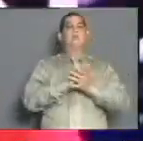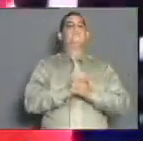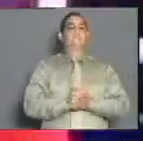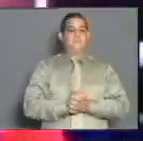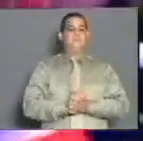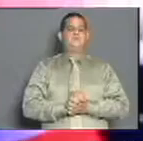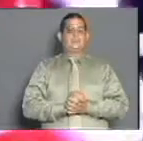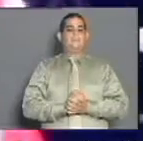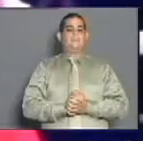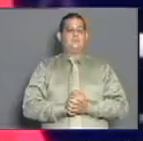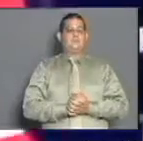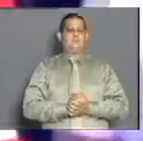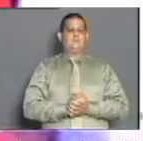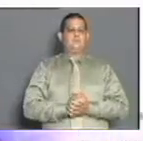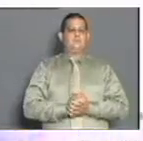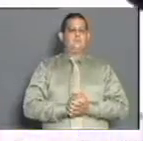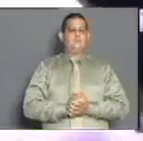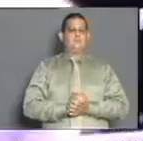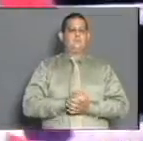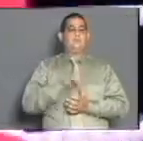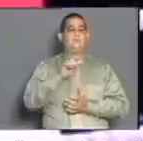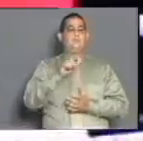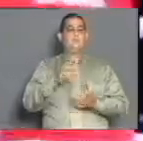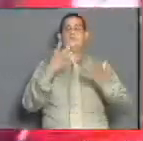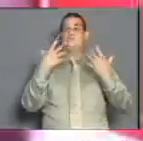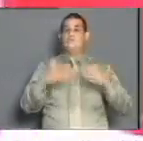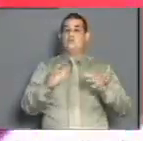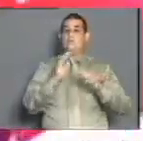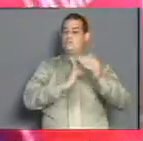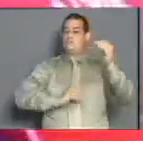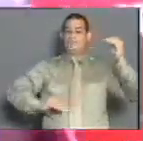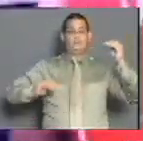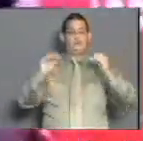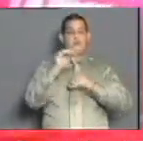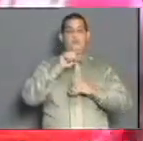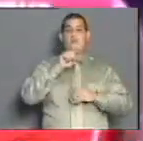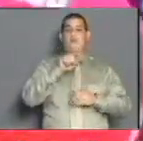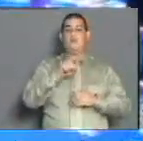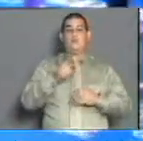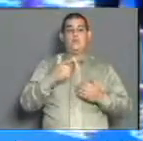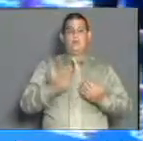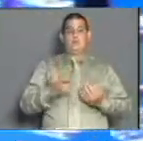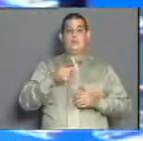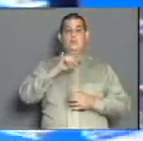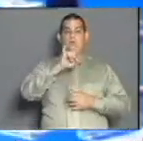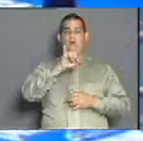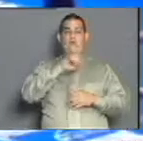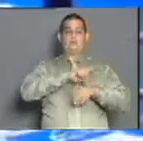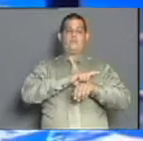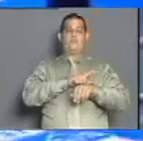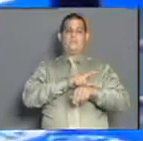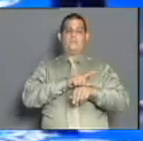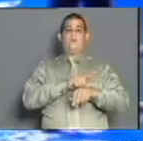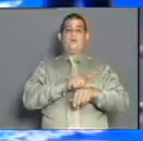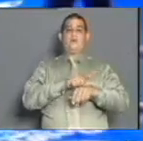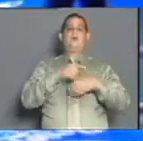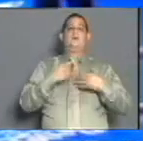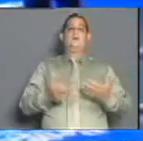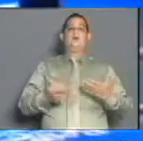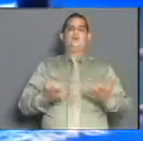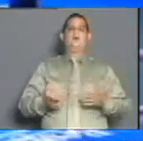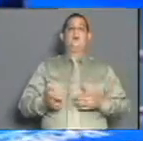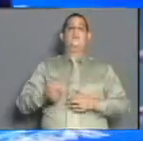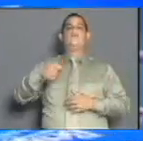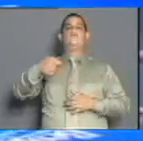directo con mucha precisión. Fue tanta la superioridad del camagüeyano durante los nueve minutos sobre el encerado que los